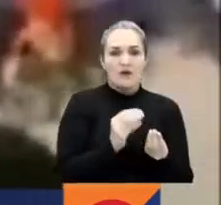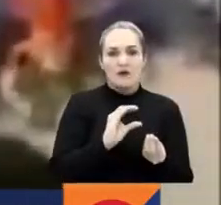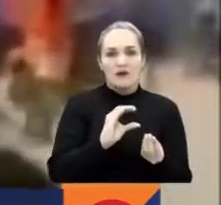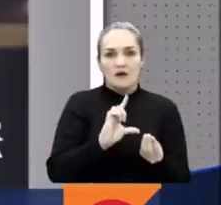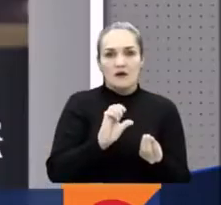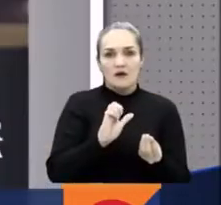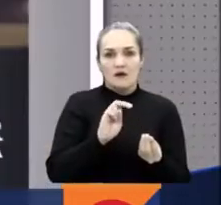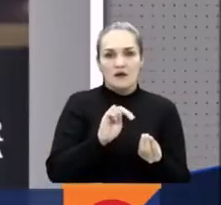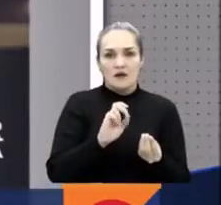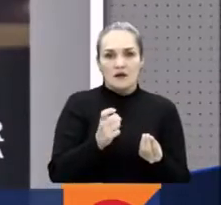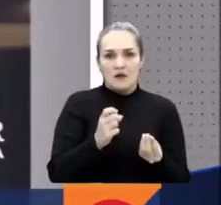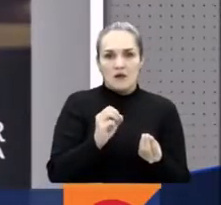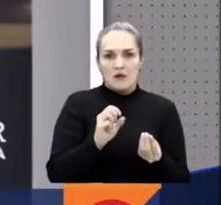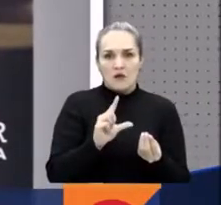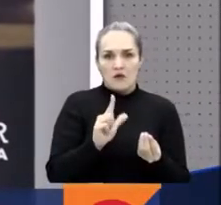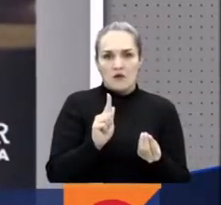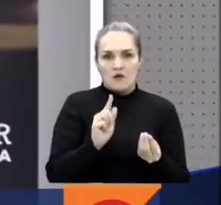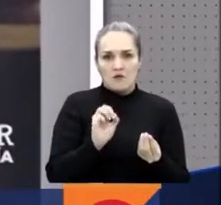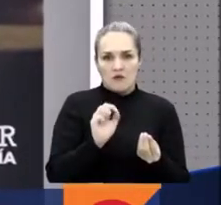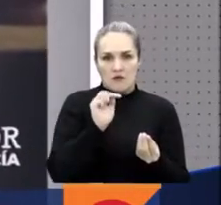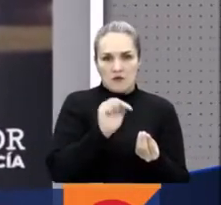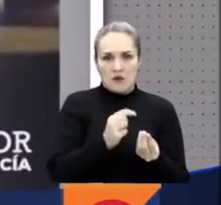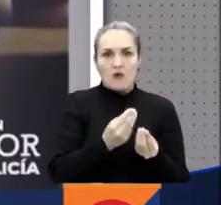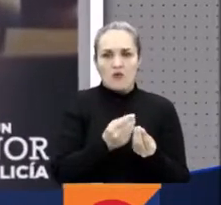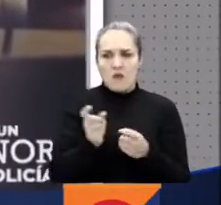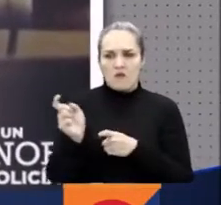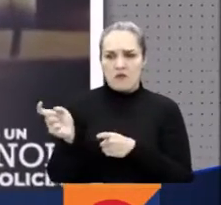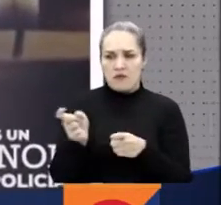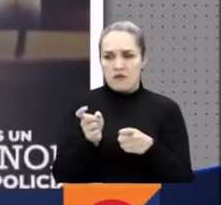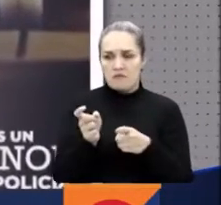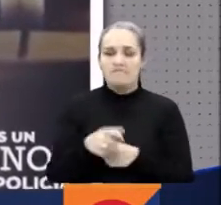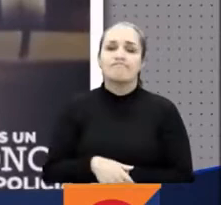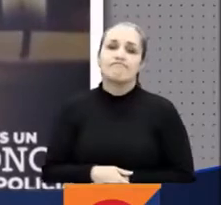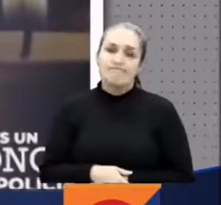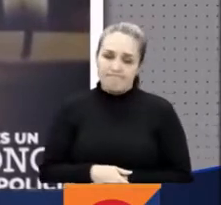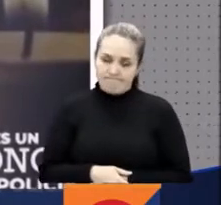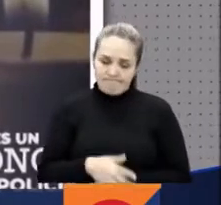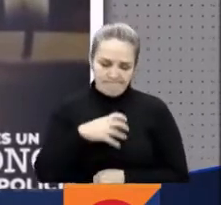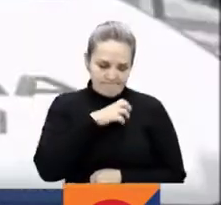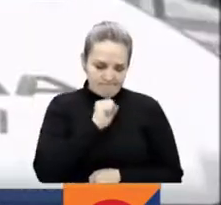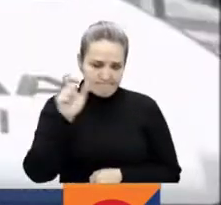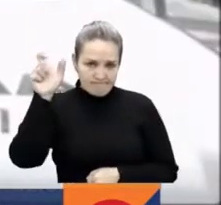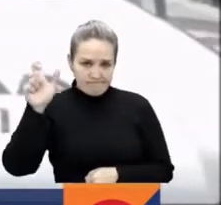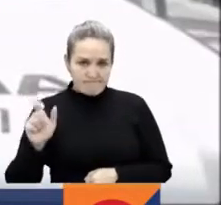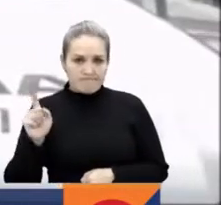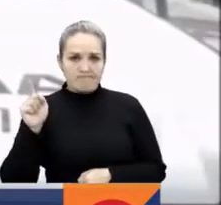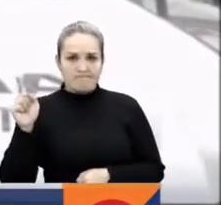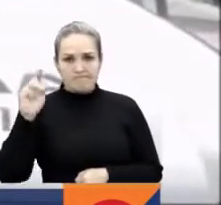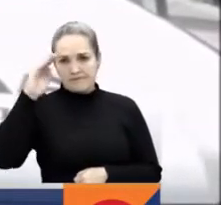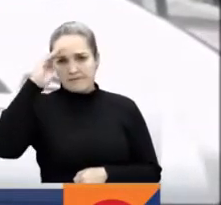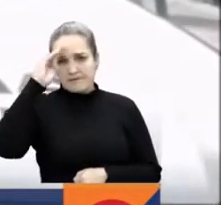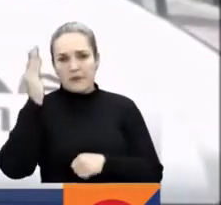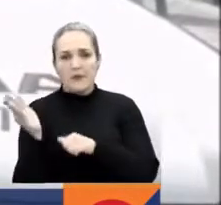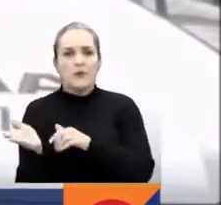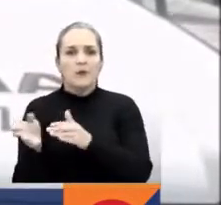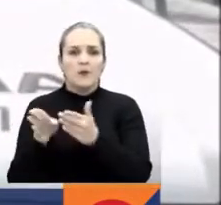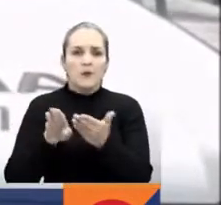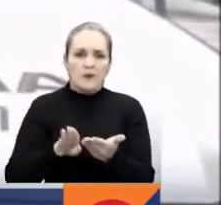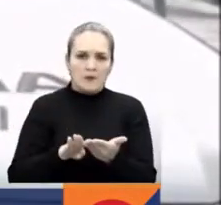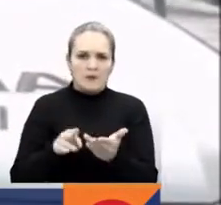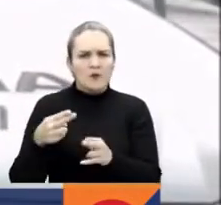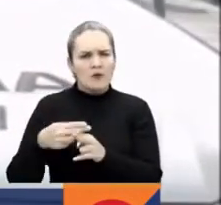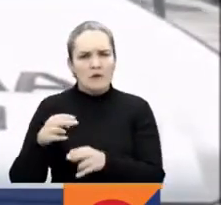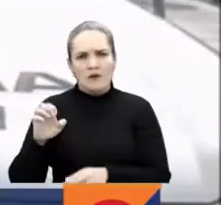dos policías. Fue vilmente asesinado nuestro patrullero Edison Borja. También fue lesionado